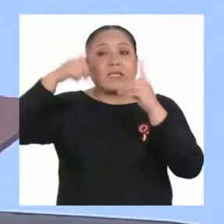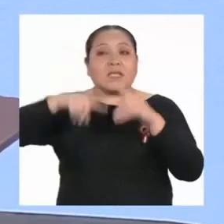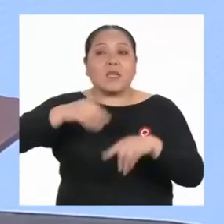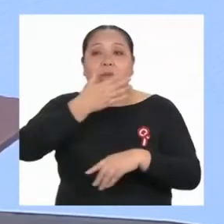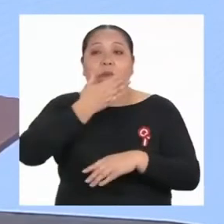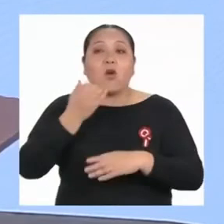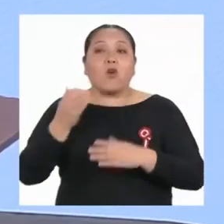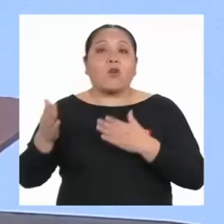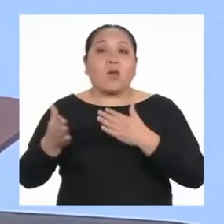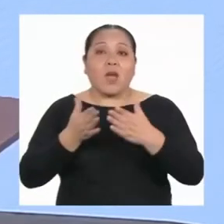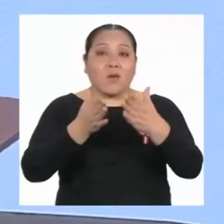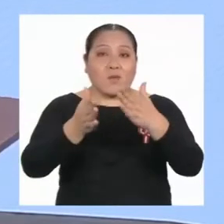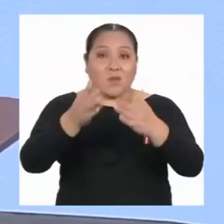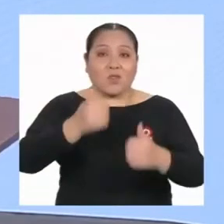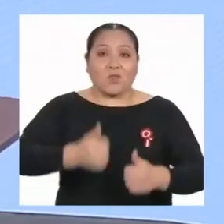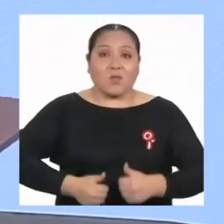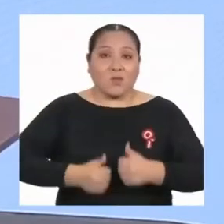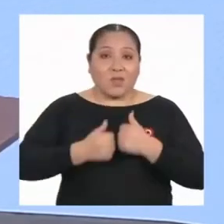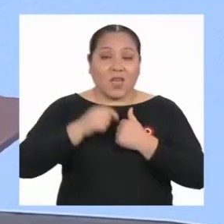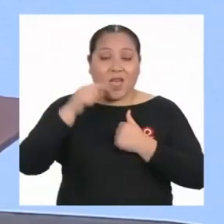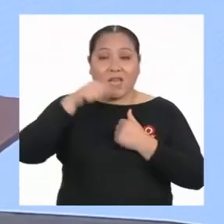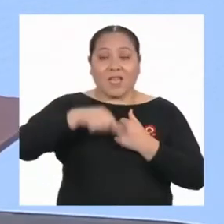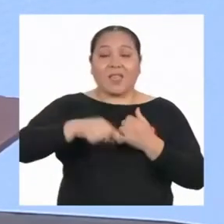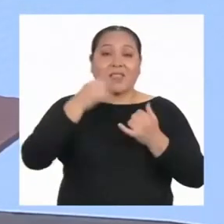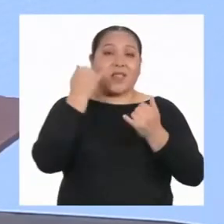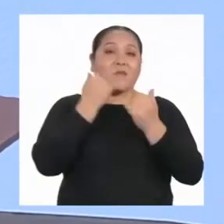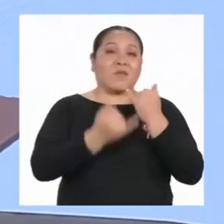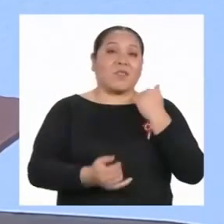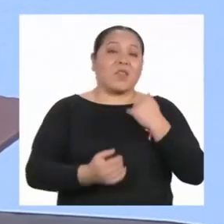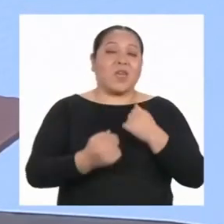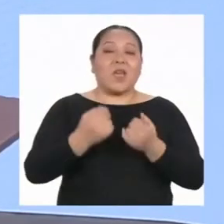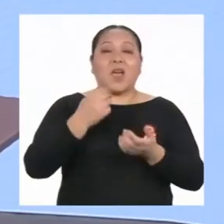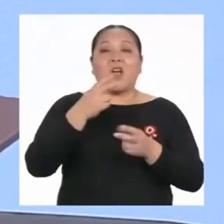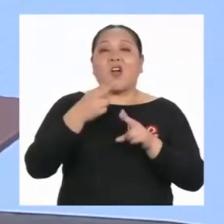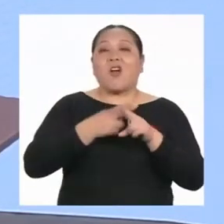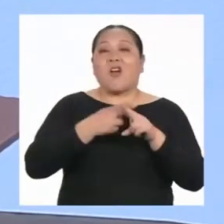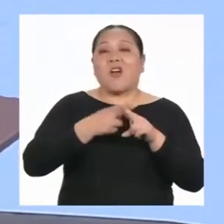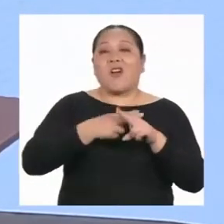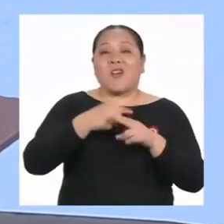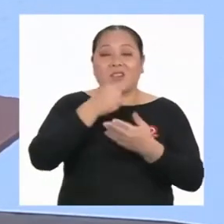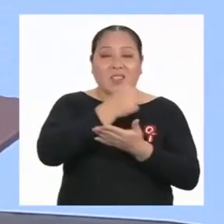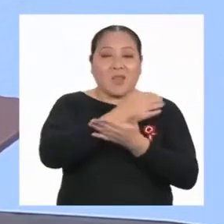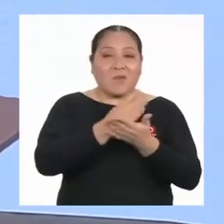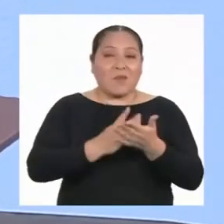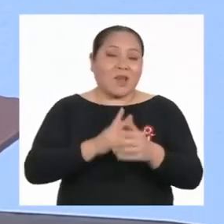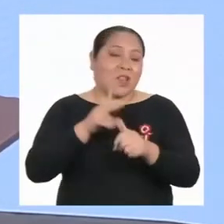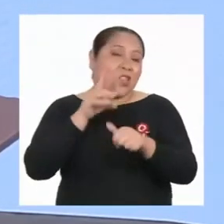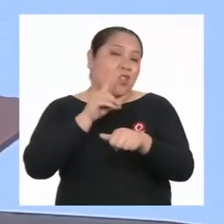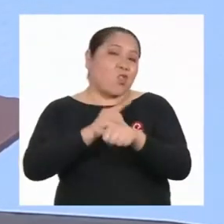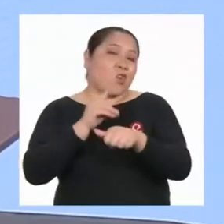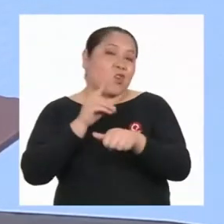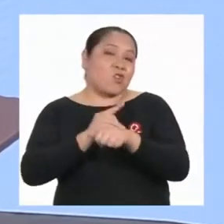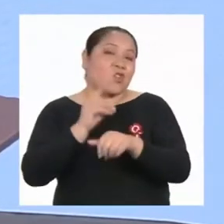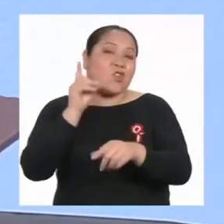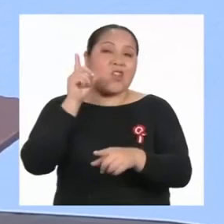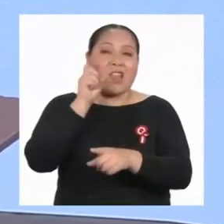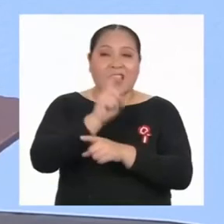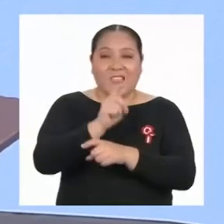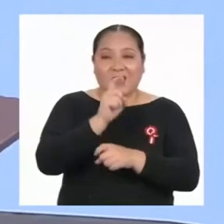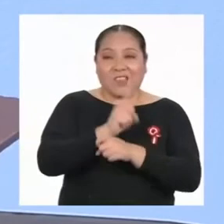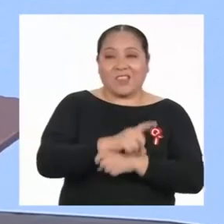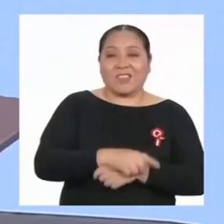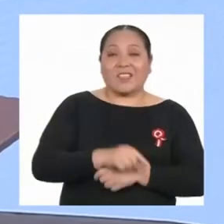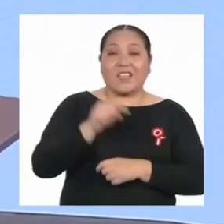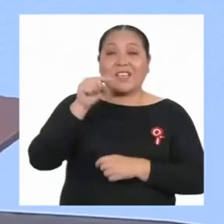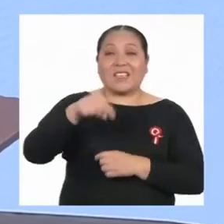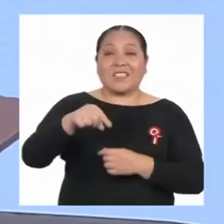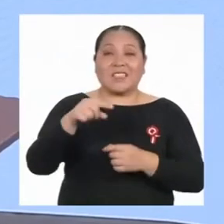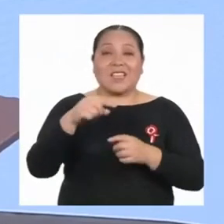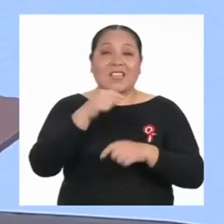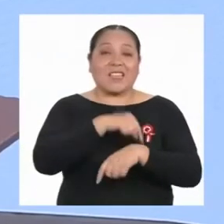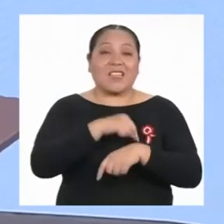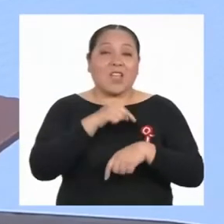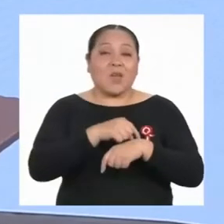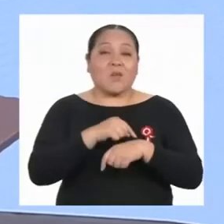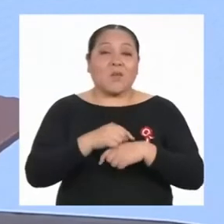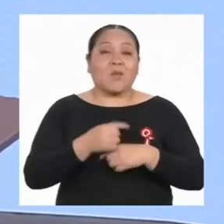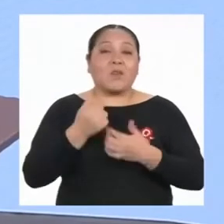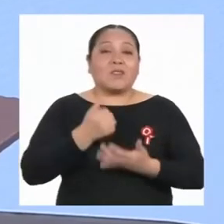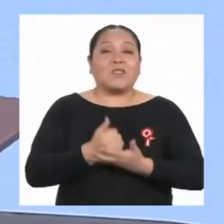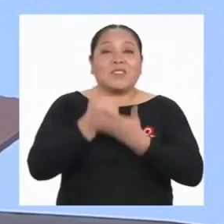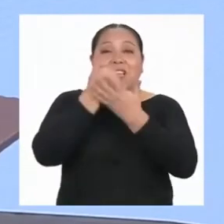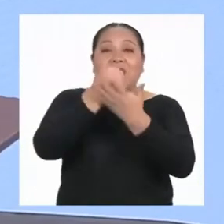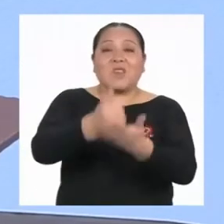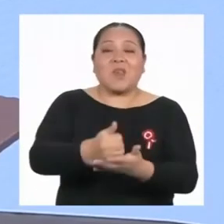Bueno, así culminamos nuestro breve segmento Doctor Educación. El espacio donde te